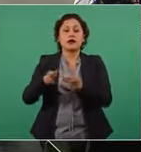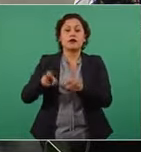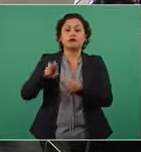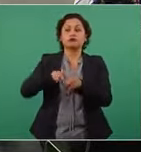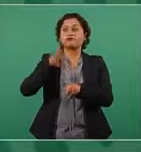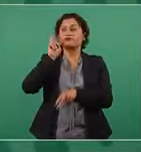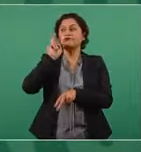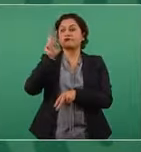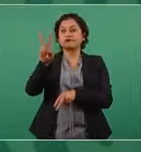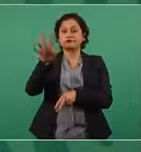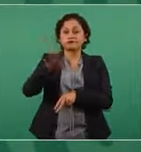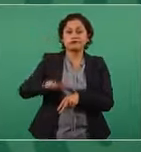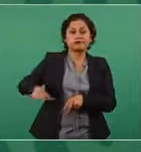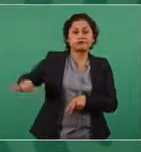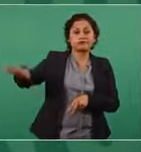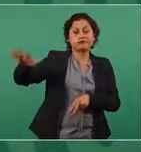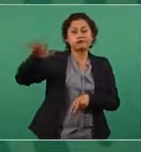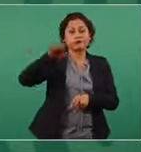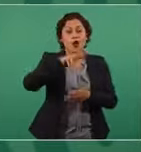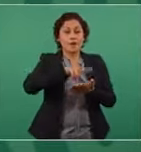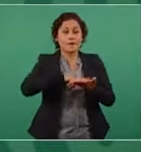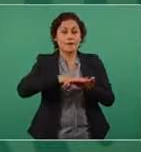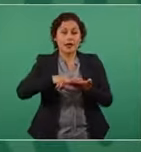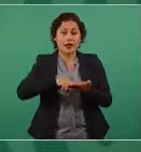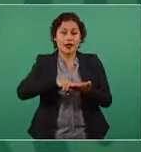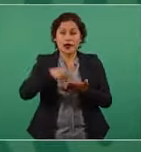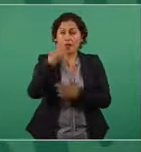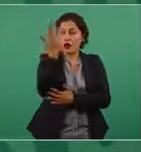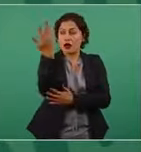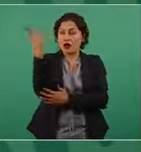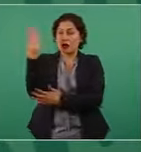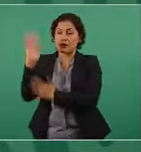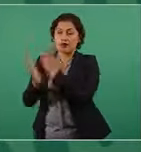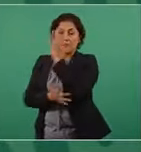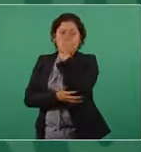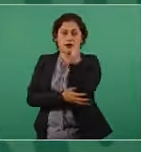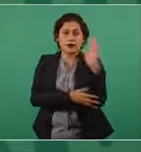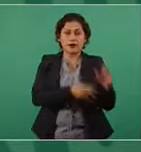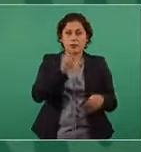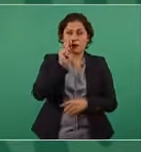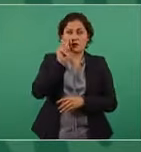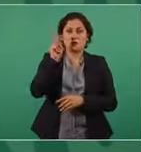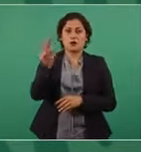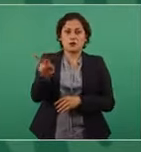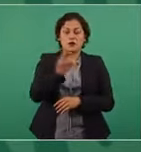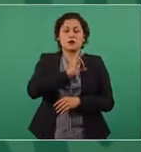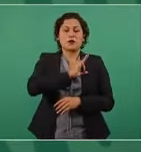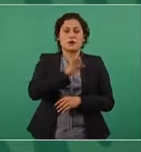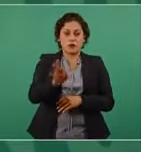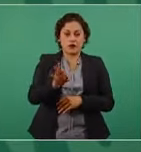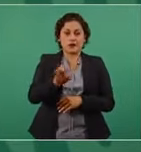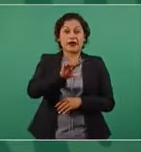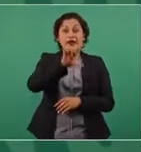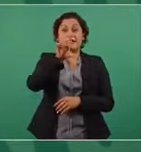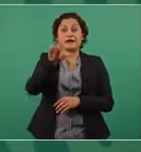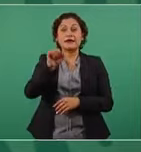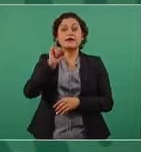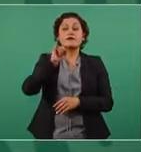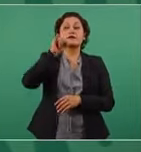todo lo verde, y más allá el azul turquesa,